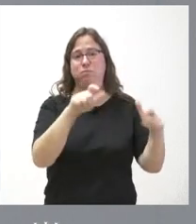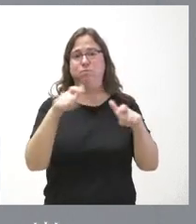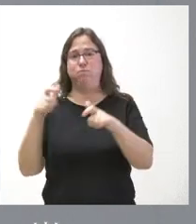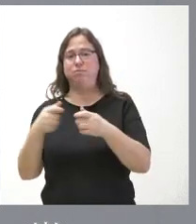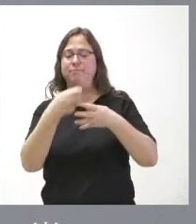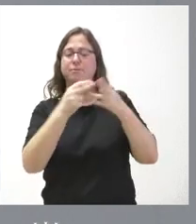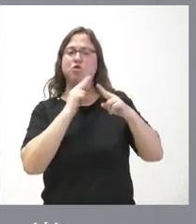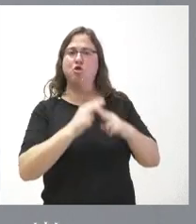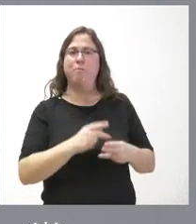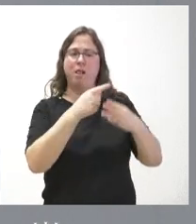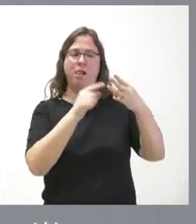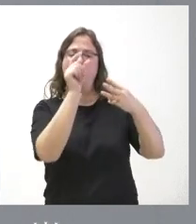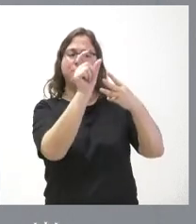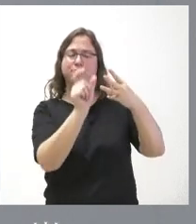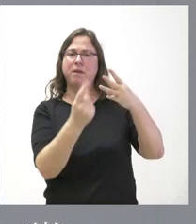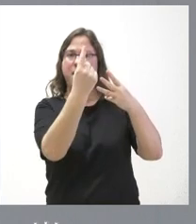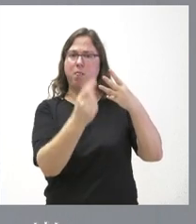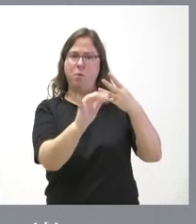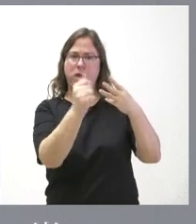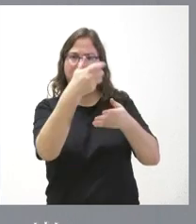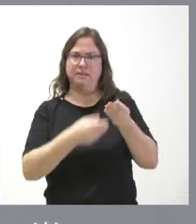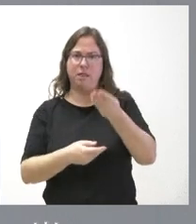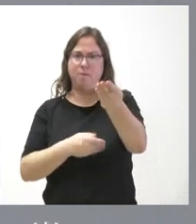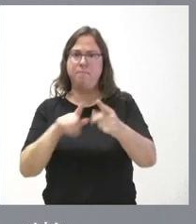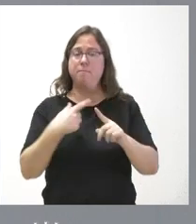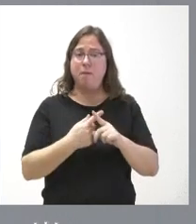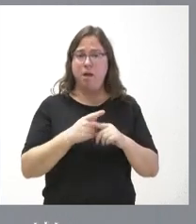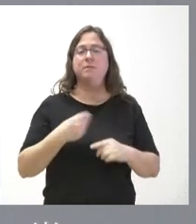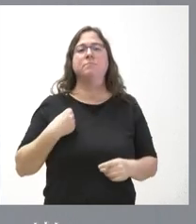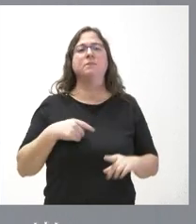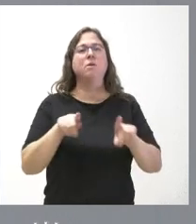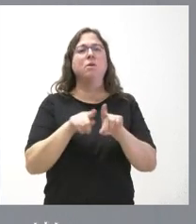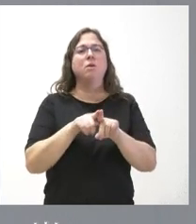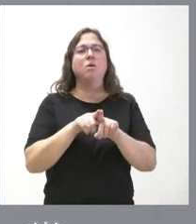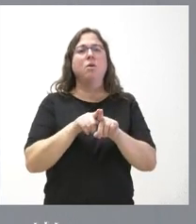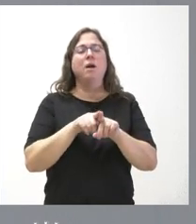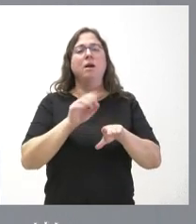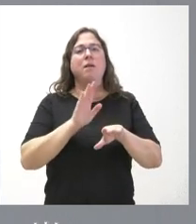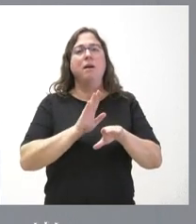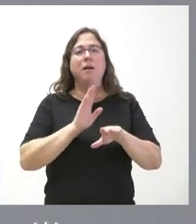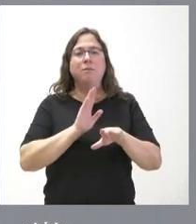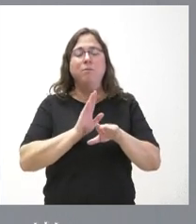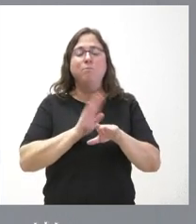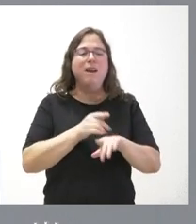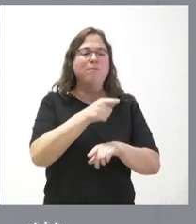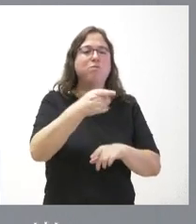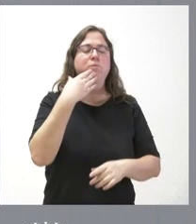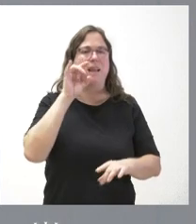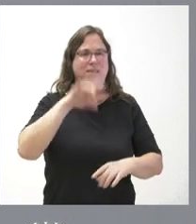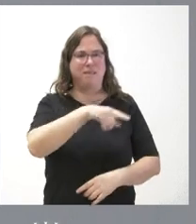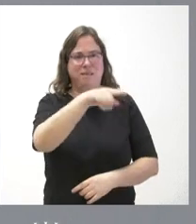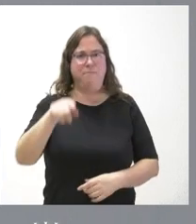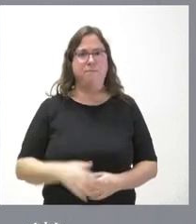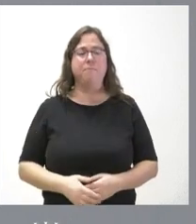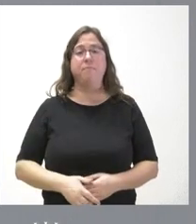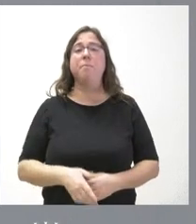la relación de las mismas y el importe que corresponde a cada una de ellas y además el conjunto de destinos que llegan a los mismos. Estamos hablando